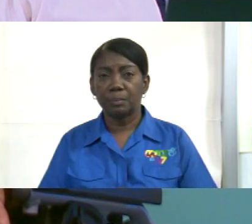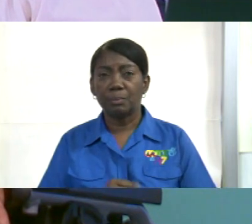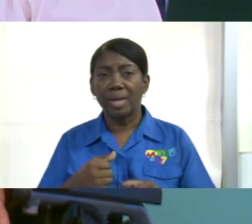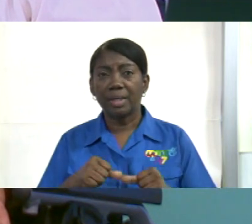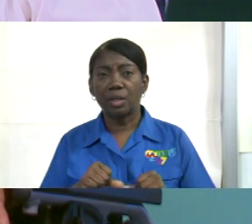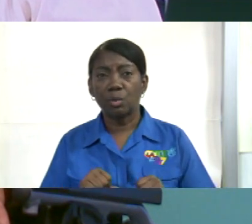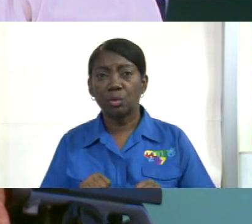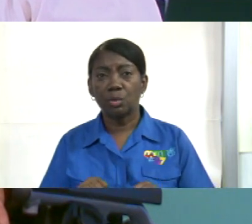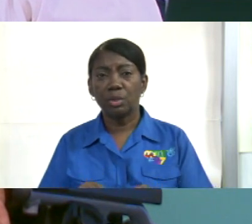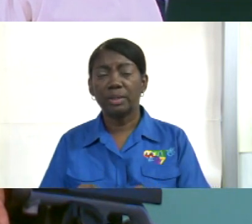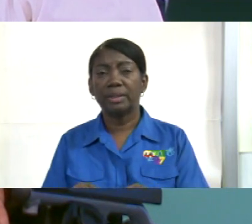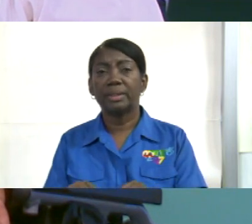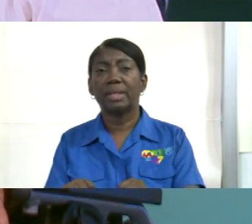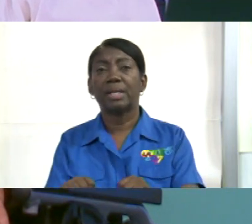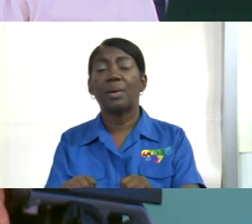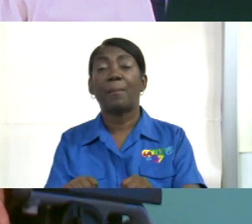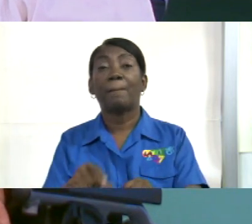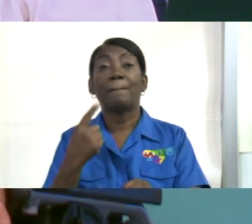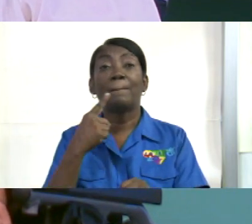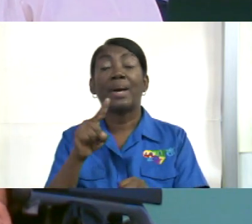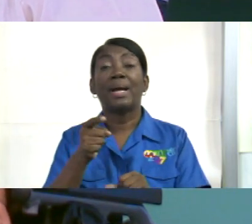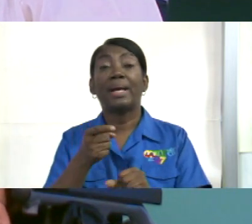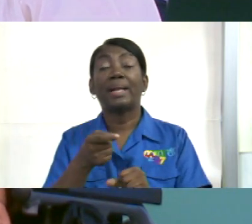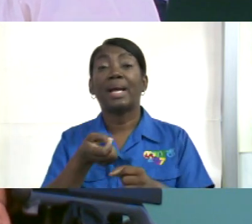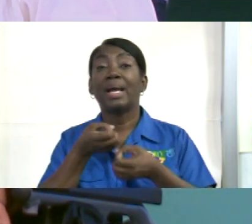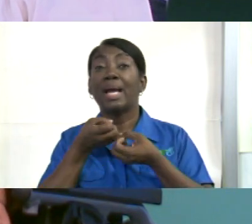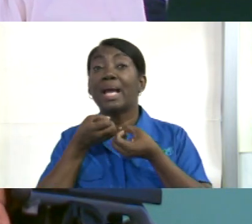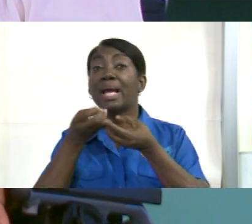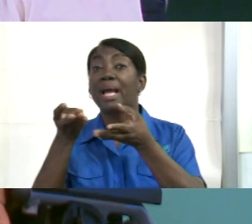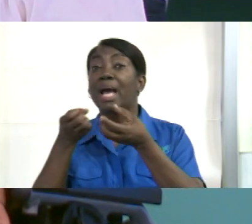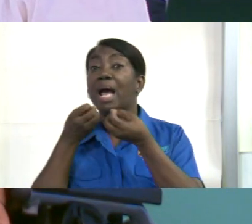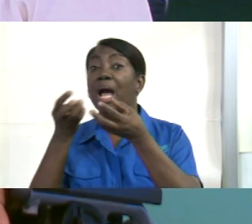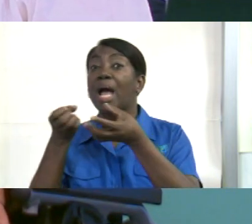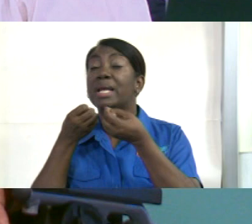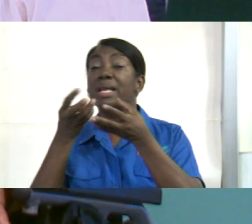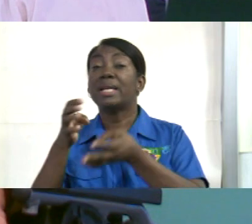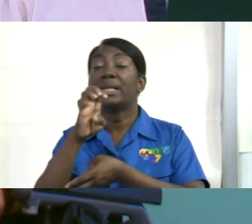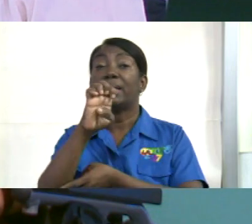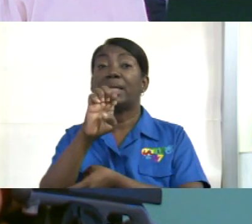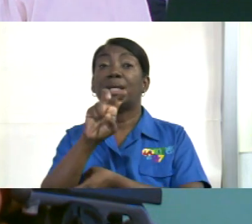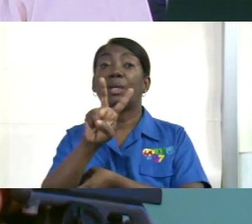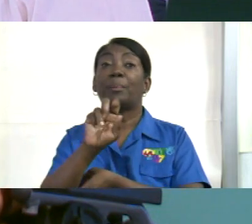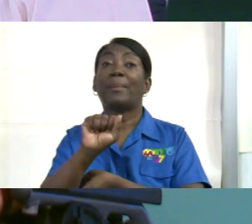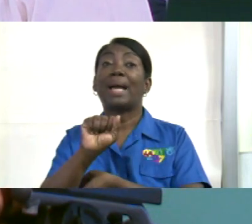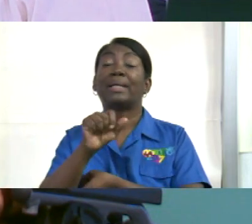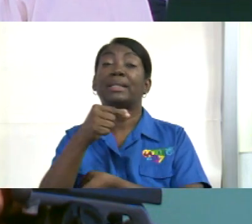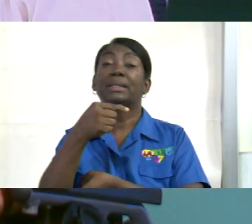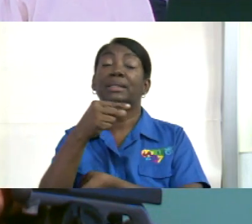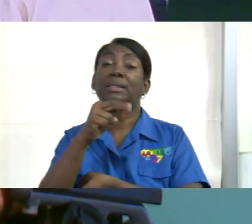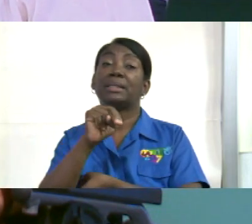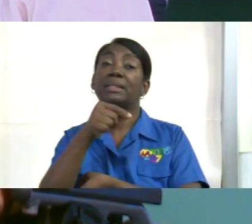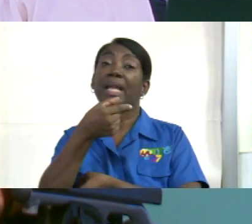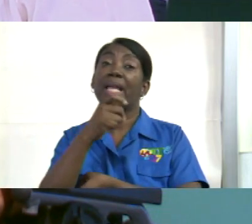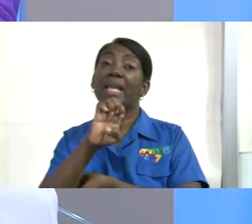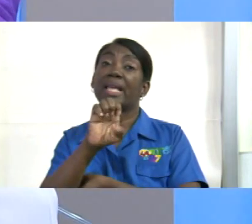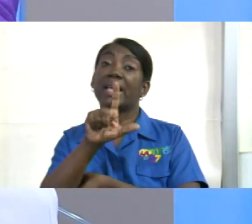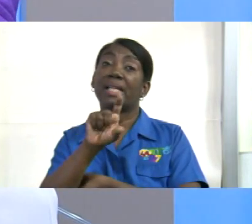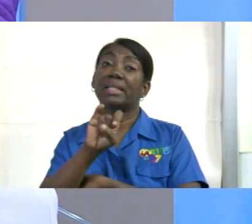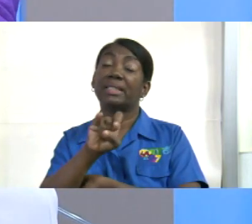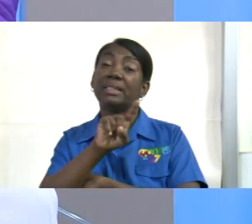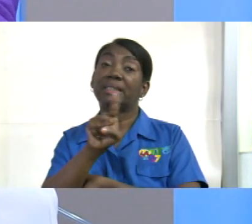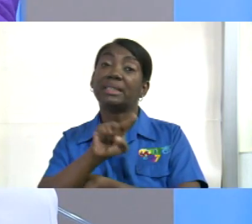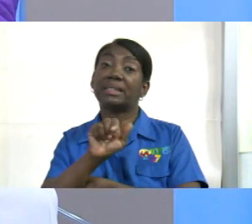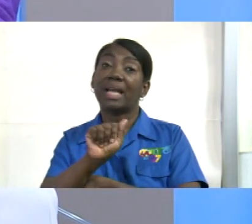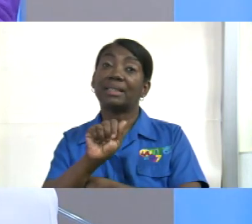evangelizando. Correcto, para seguir evangelizando. Es que yo creo que aunque no